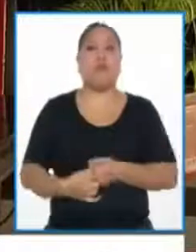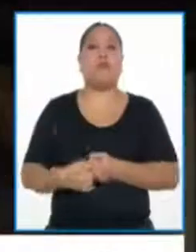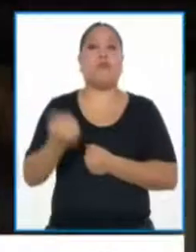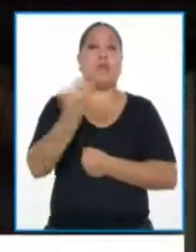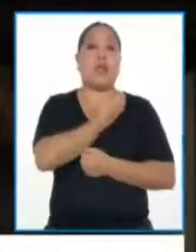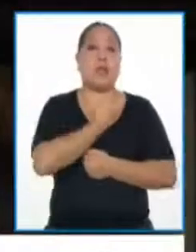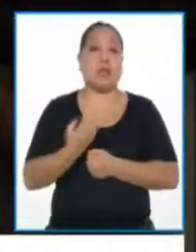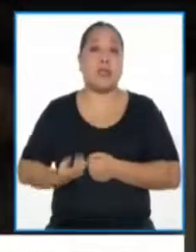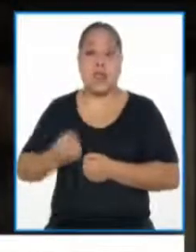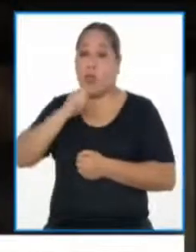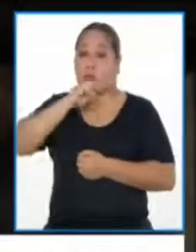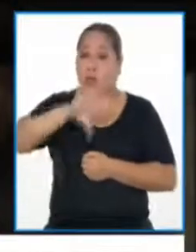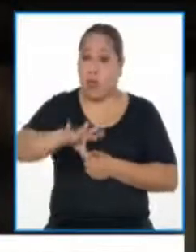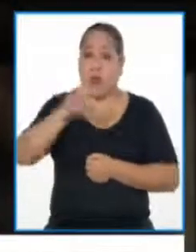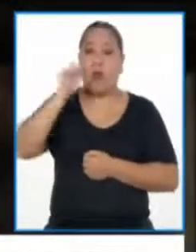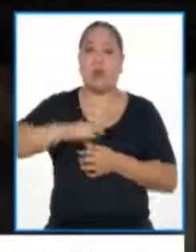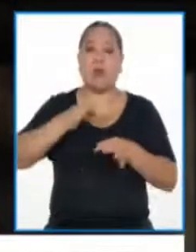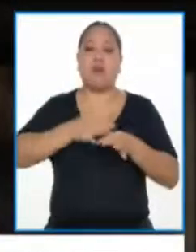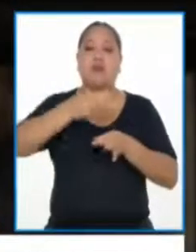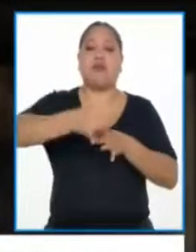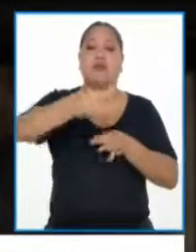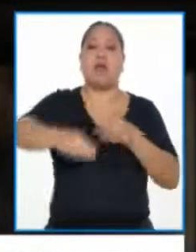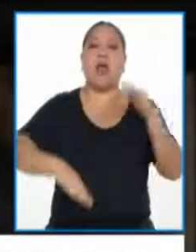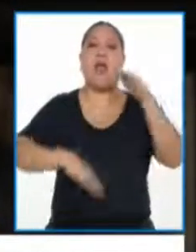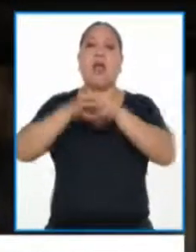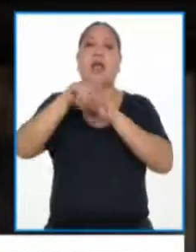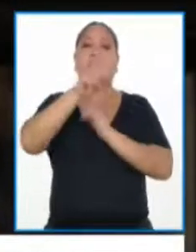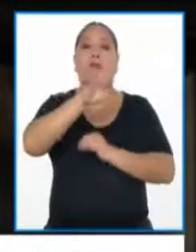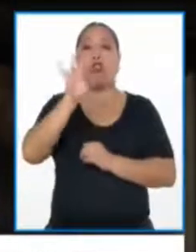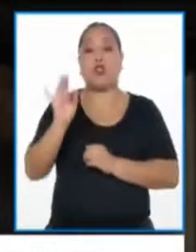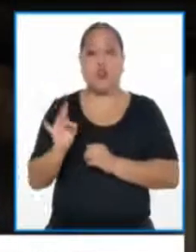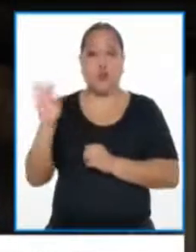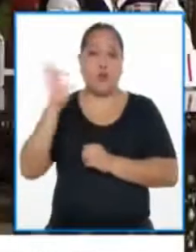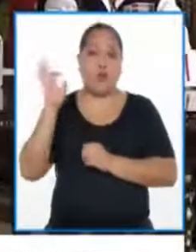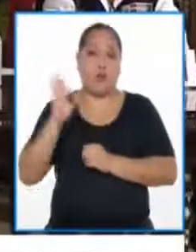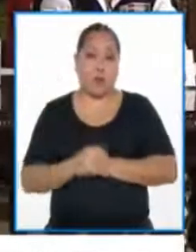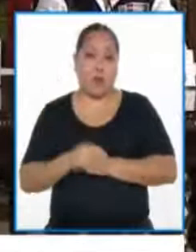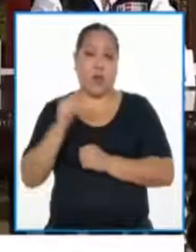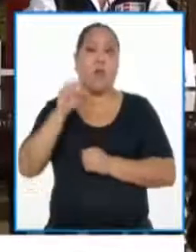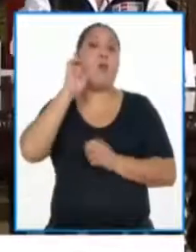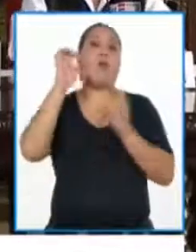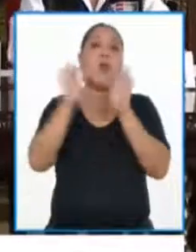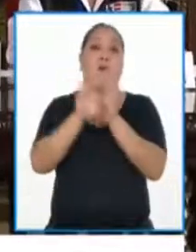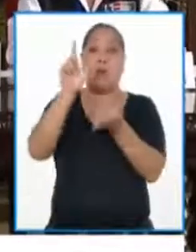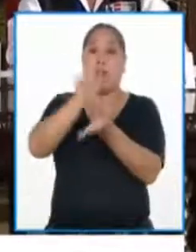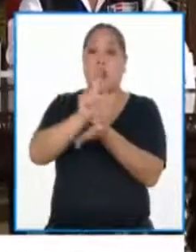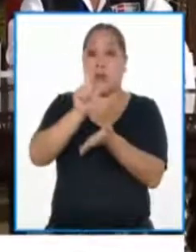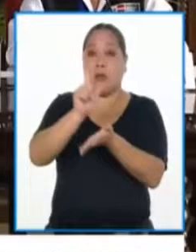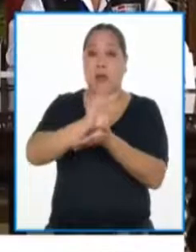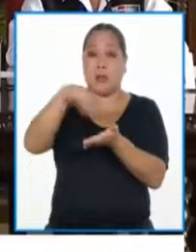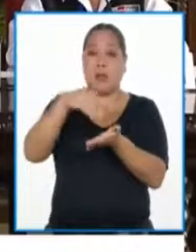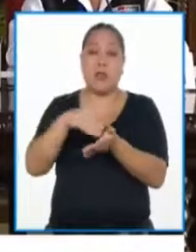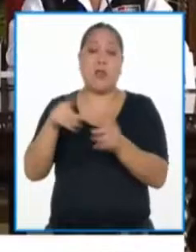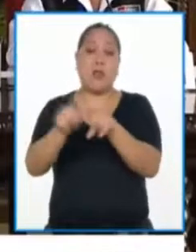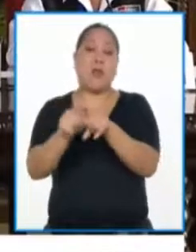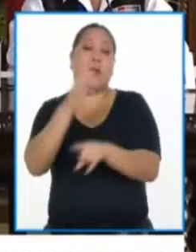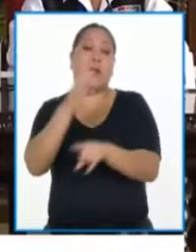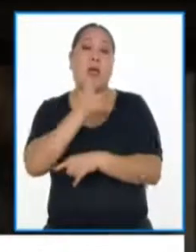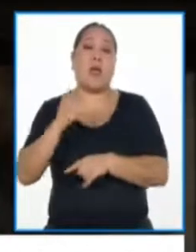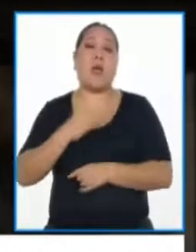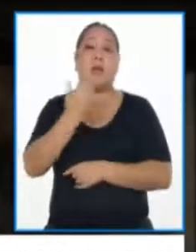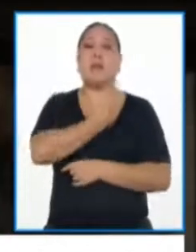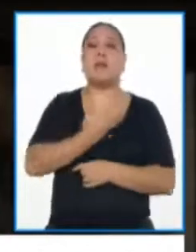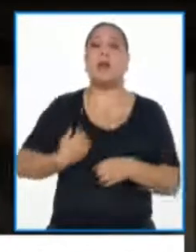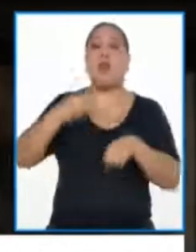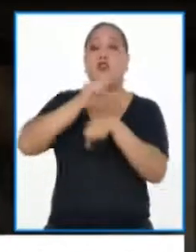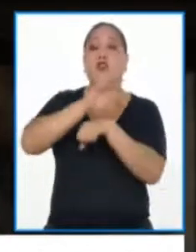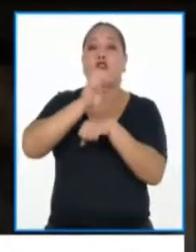La cuarentena se extiende hasta el 28 de febrero en zonas de riesgo extremo, como Lima Metropolitana y El Gallao. La presidenta del Consejo de